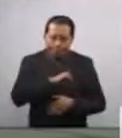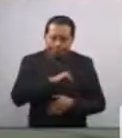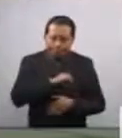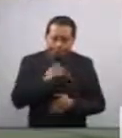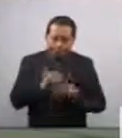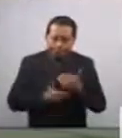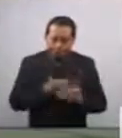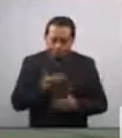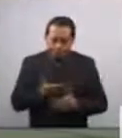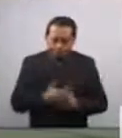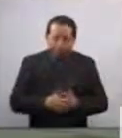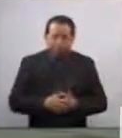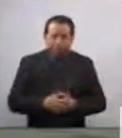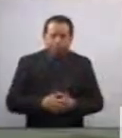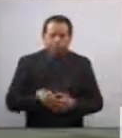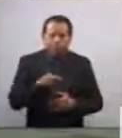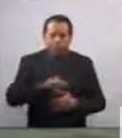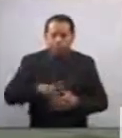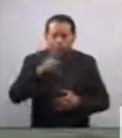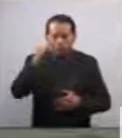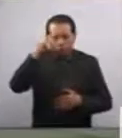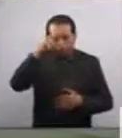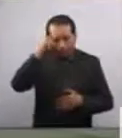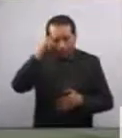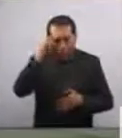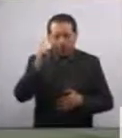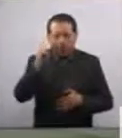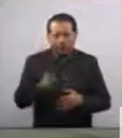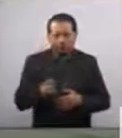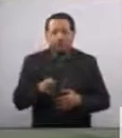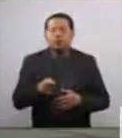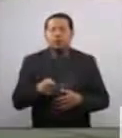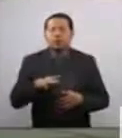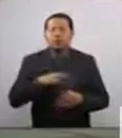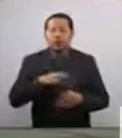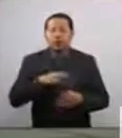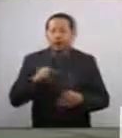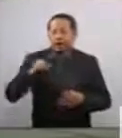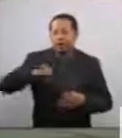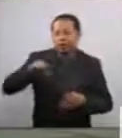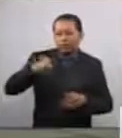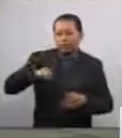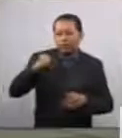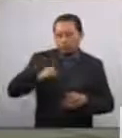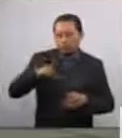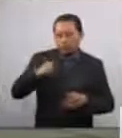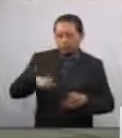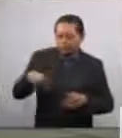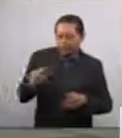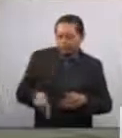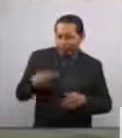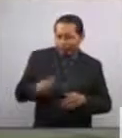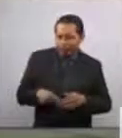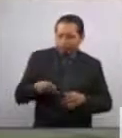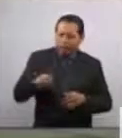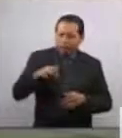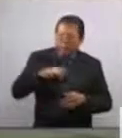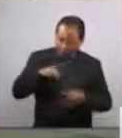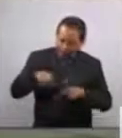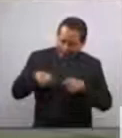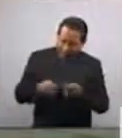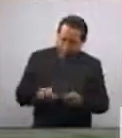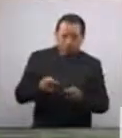pueblos indígenas descansan nuestras raíces, es donde nuestra identidad tiene